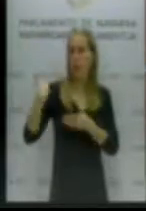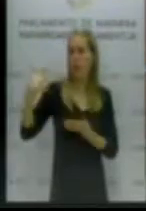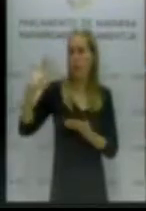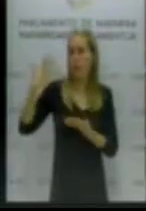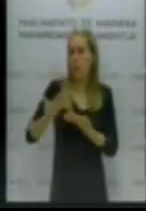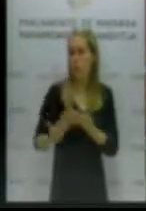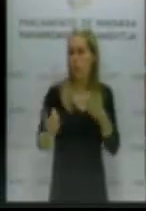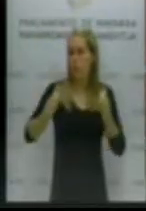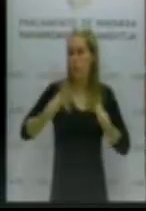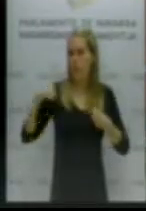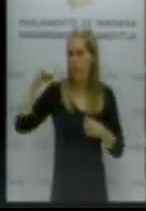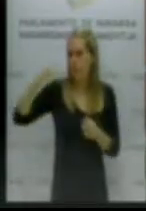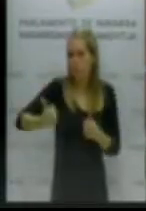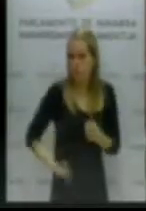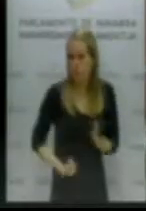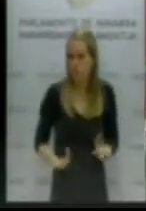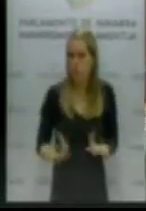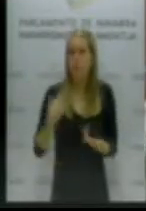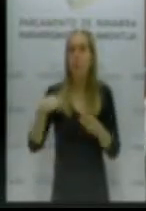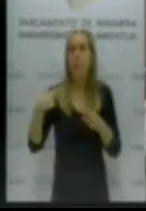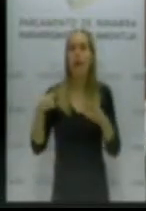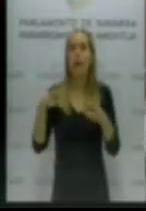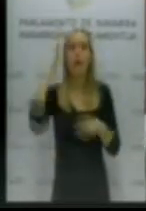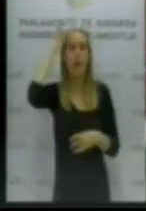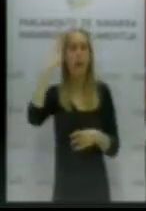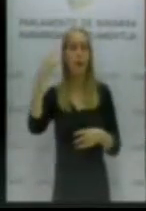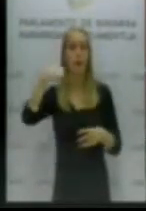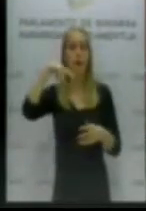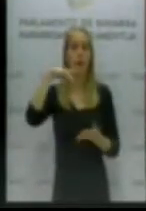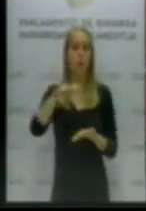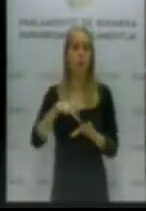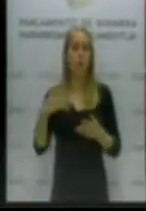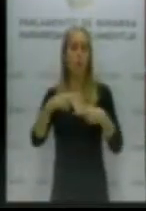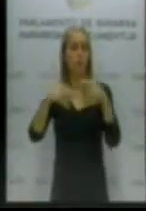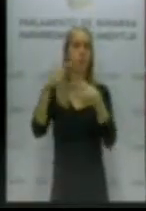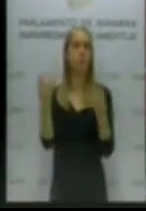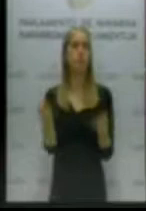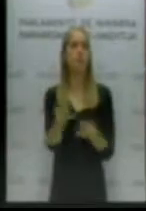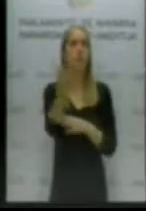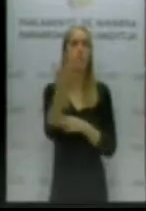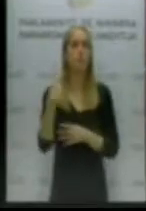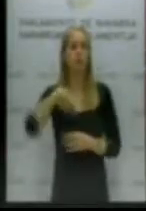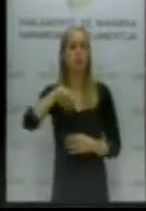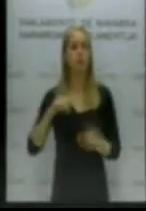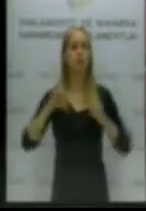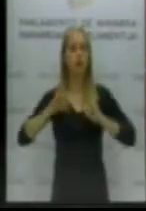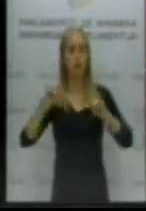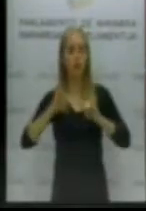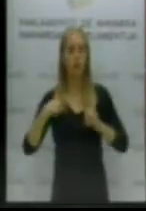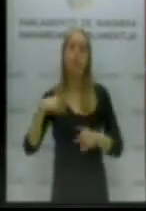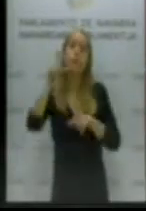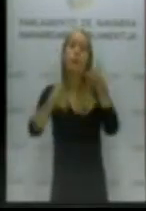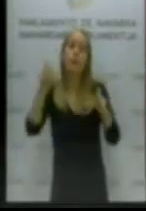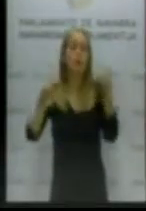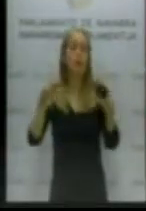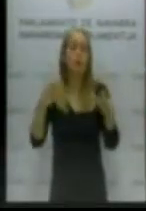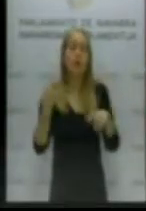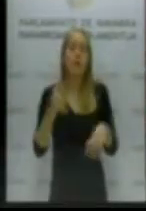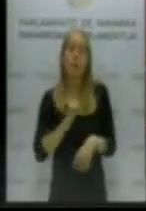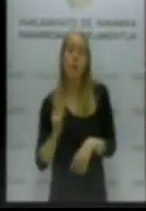para construir la Navarra de la que hoy disfrutamos, bueno, pues al final a todas estas personas se les pueda devolver